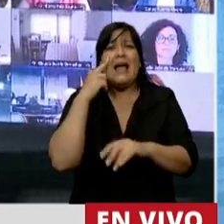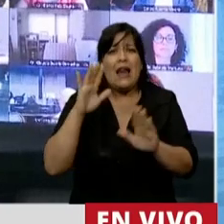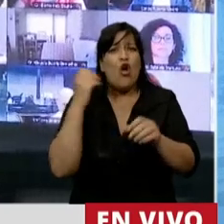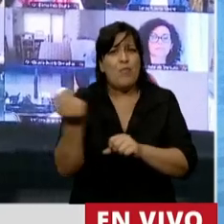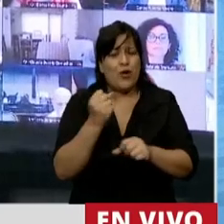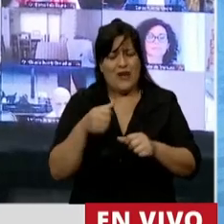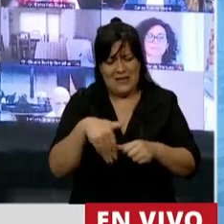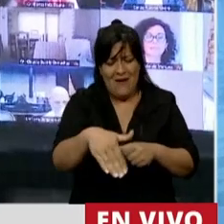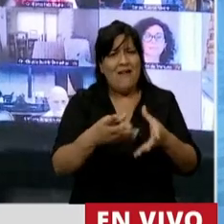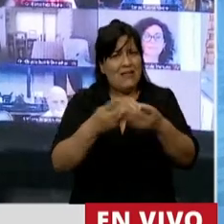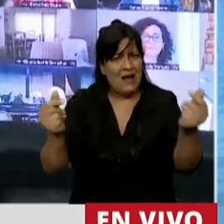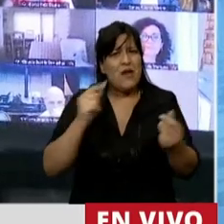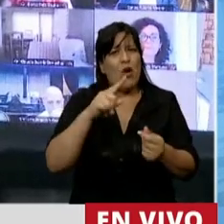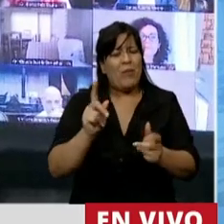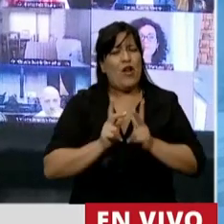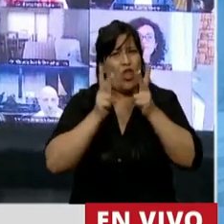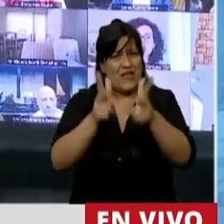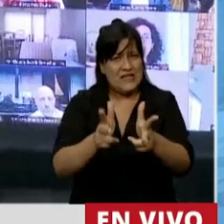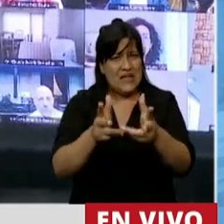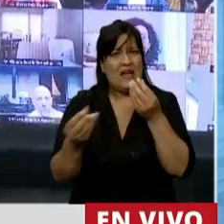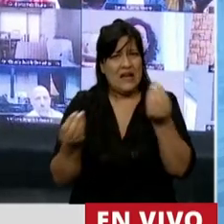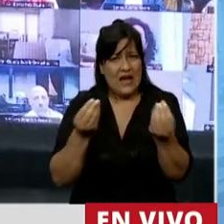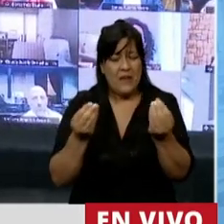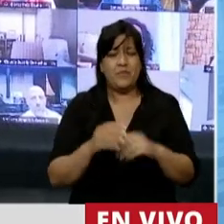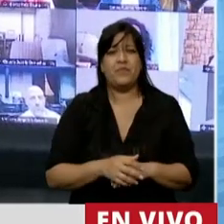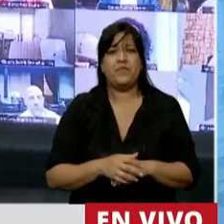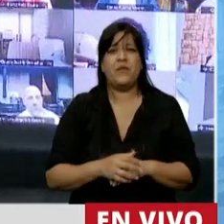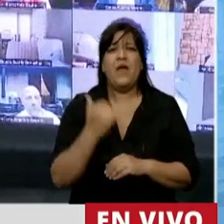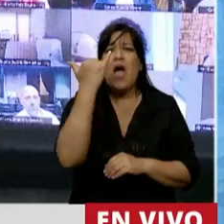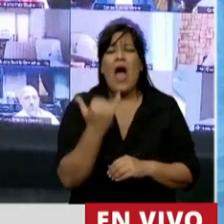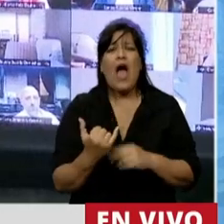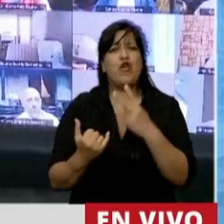es importante terminar y decirle. Que son dos